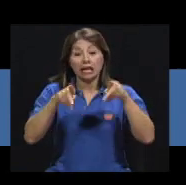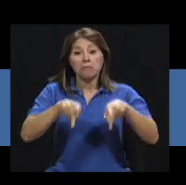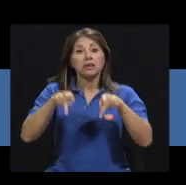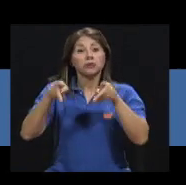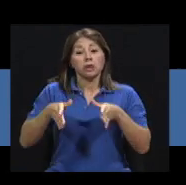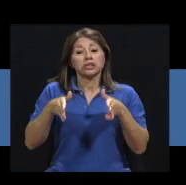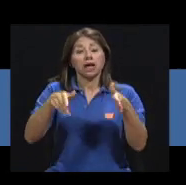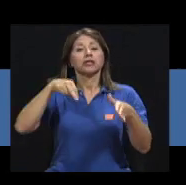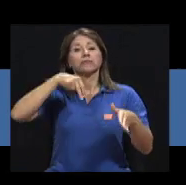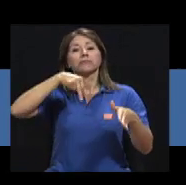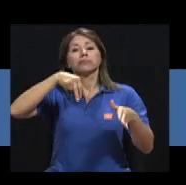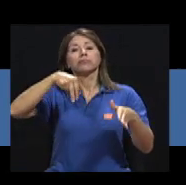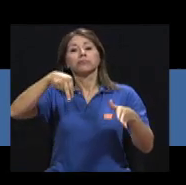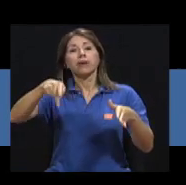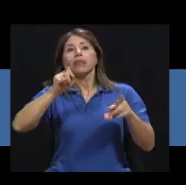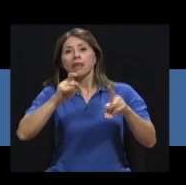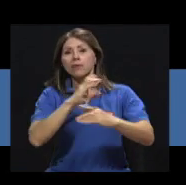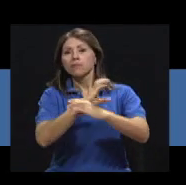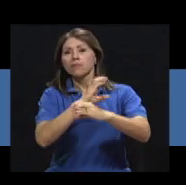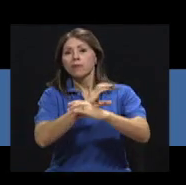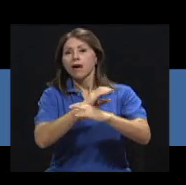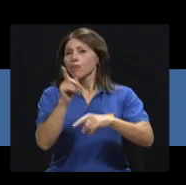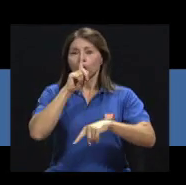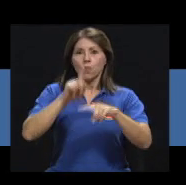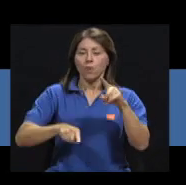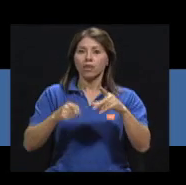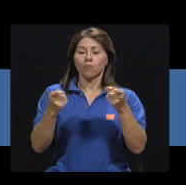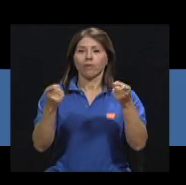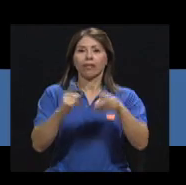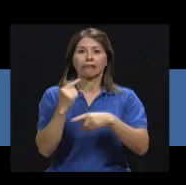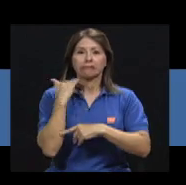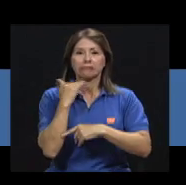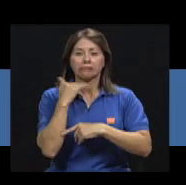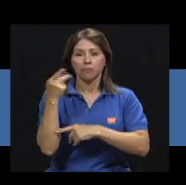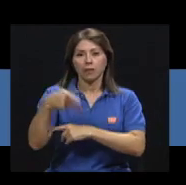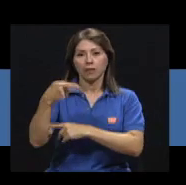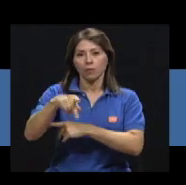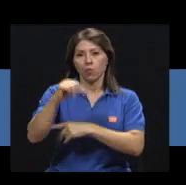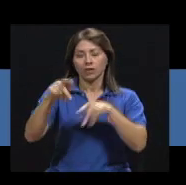comportarse de forma tal que no pongan en riesgo a las demás personas.